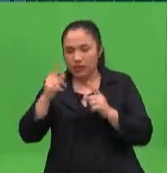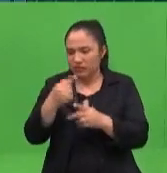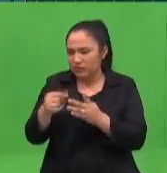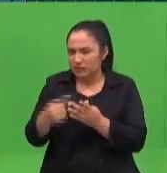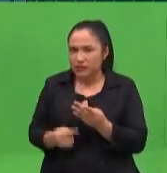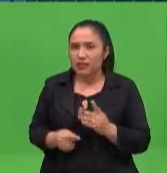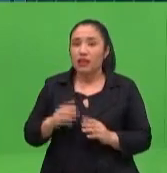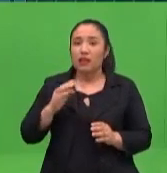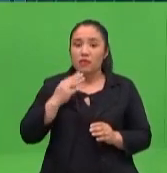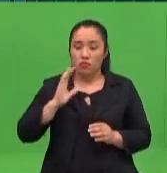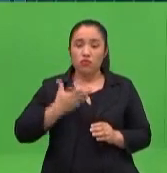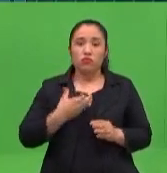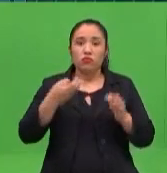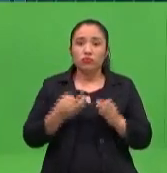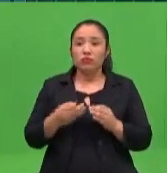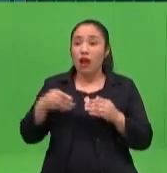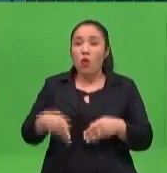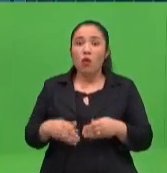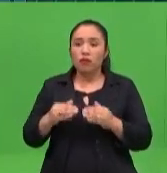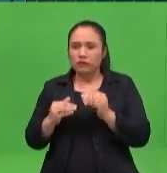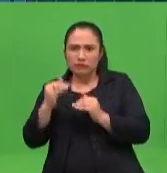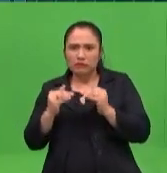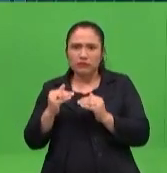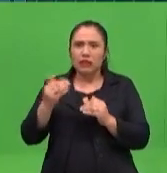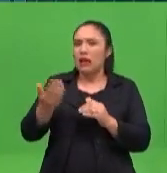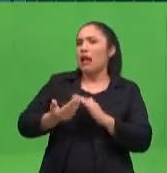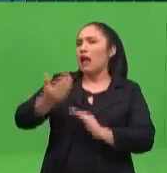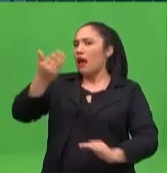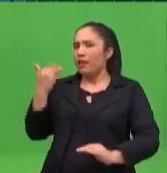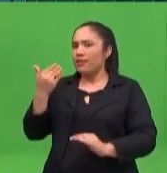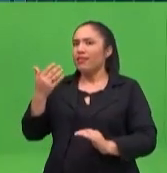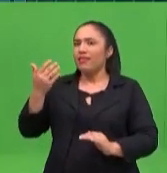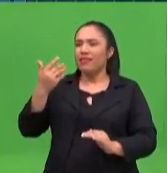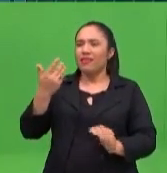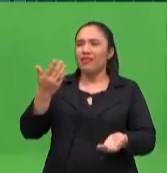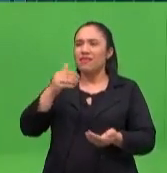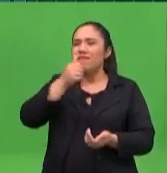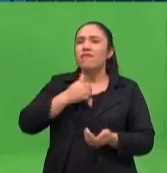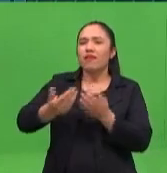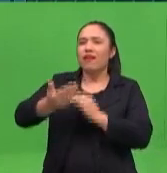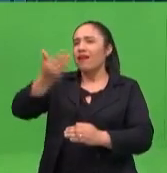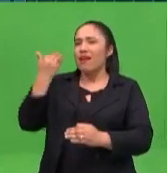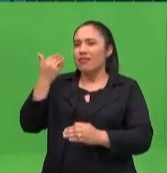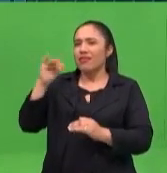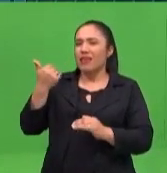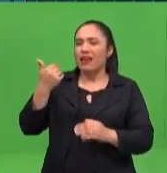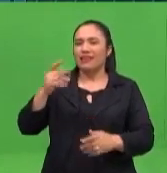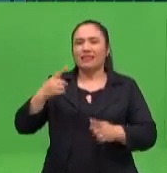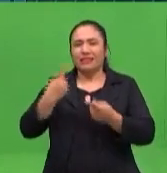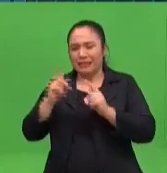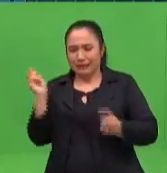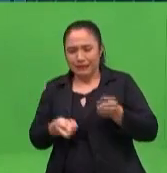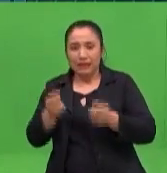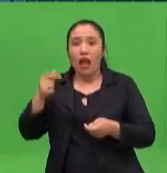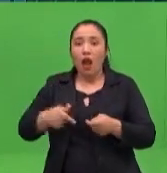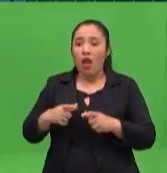medir con la misma vara con que veníamos midiendo, como si fuera que estén en forma presente en las aulas.